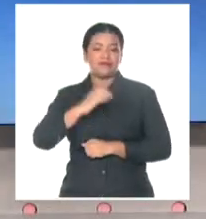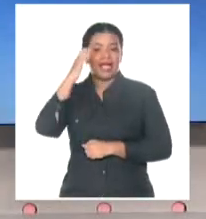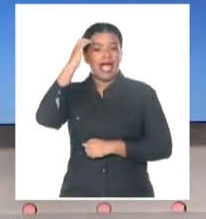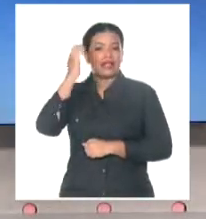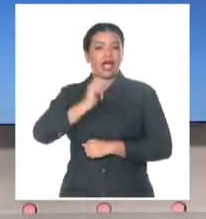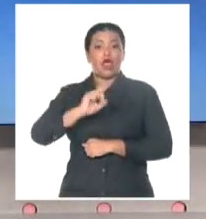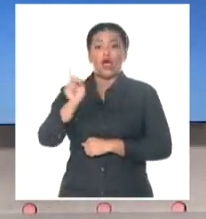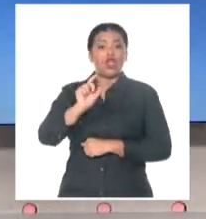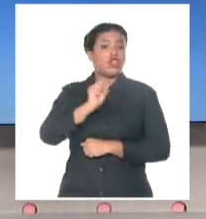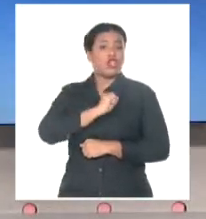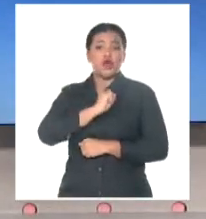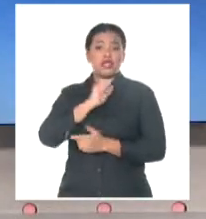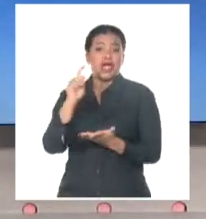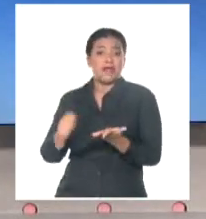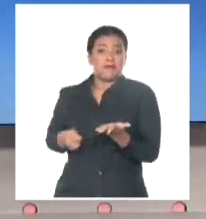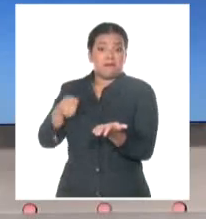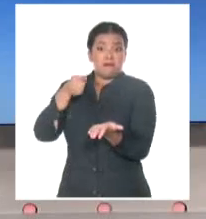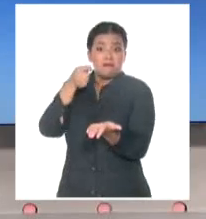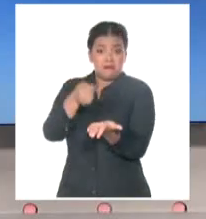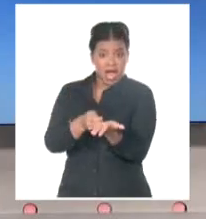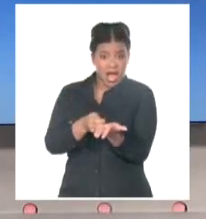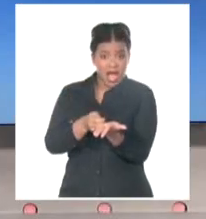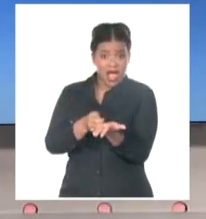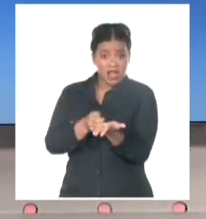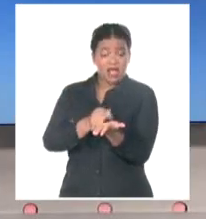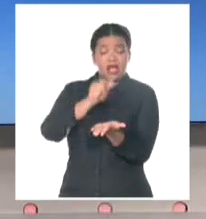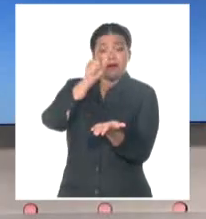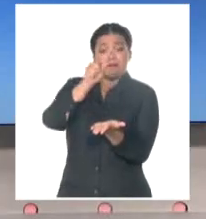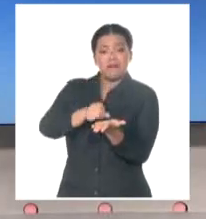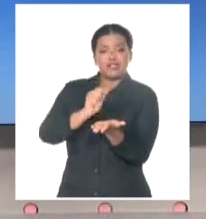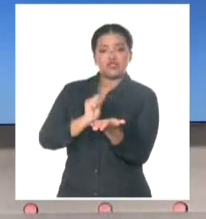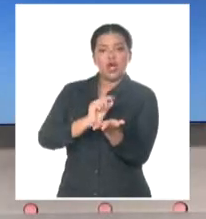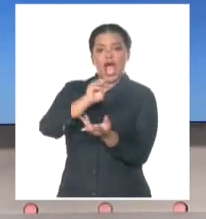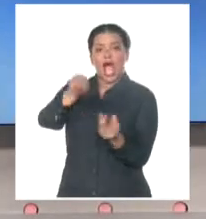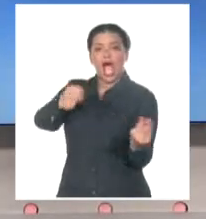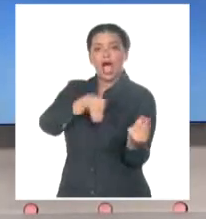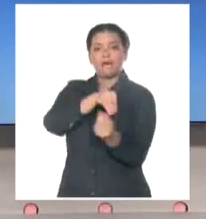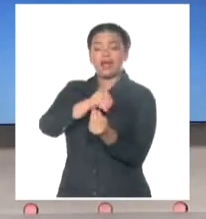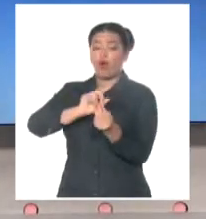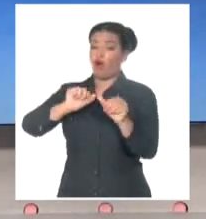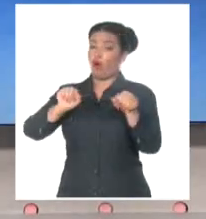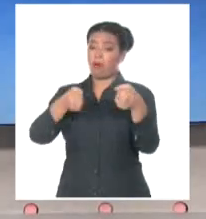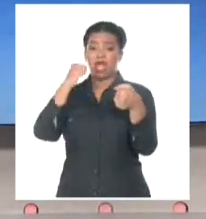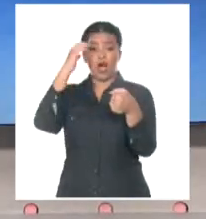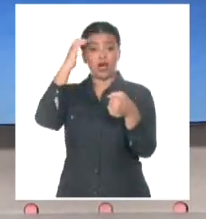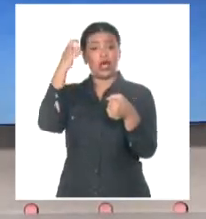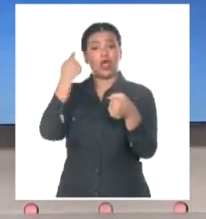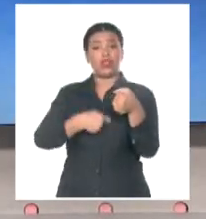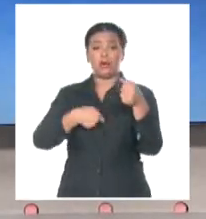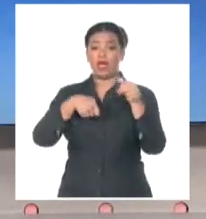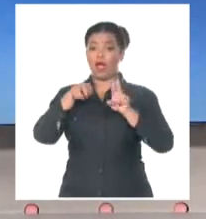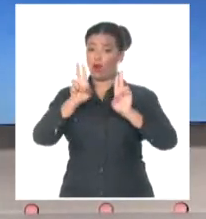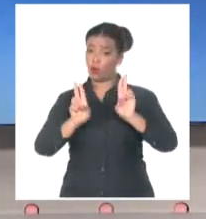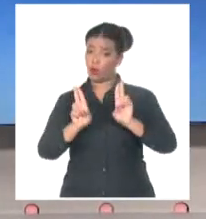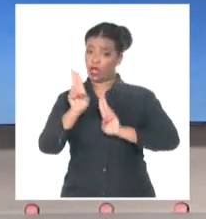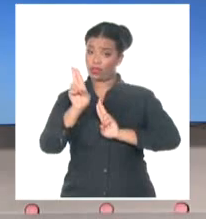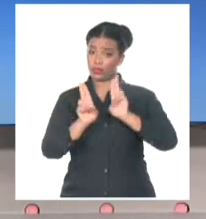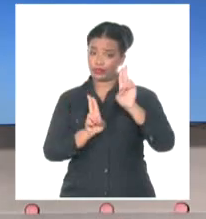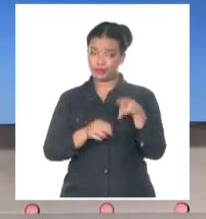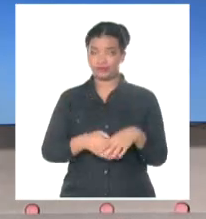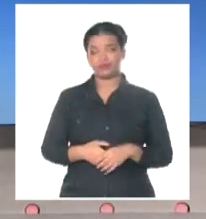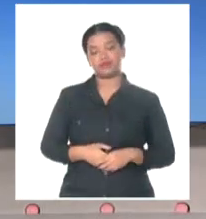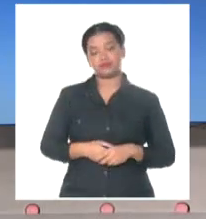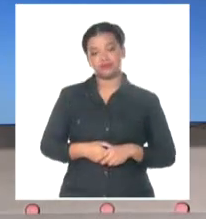deuda a alguien y ese alguien cambia, el Estado tiene obligatoriamente que estar de acuerdo, que dar su consentimiento.